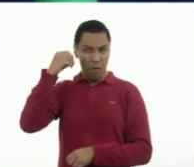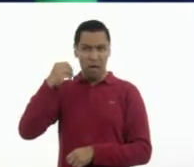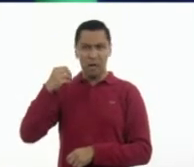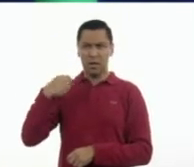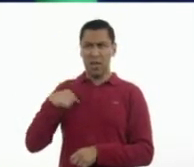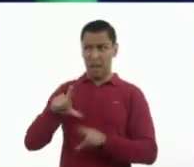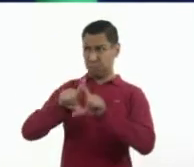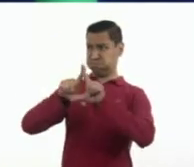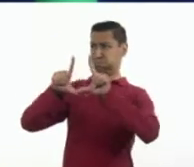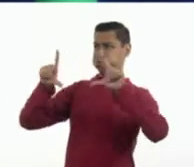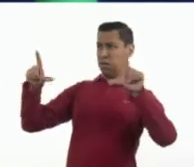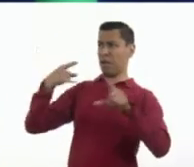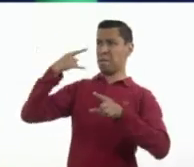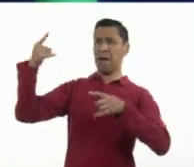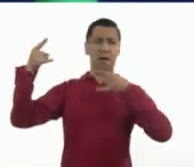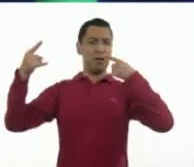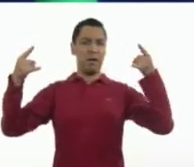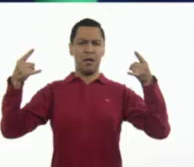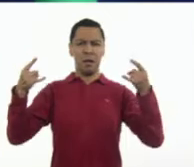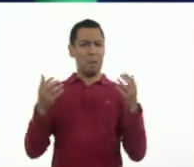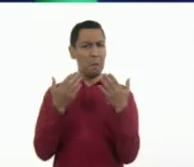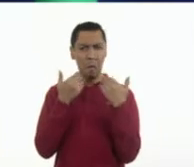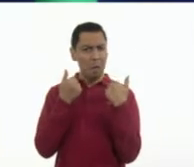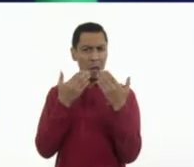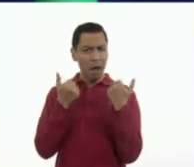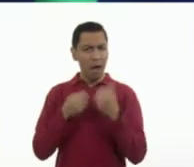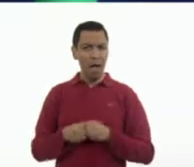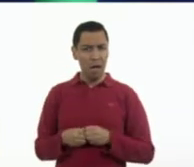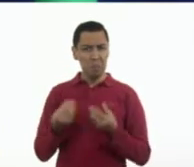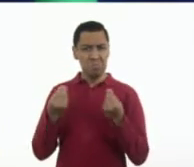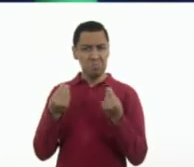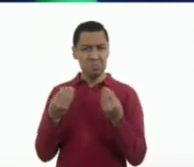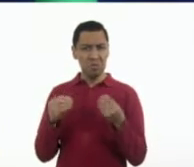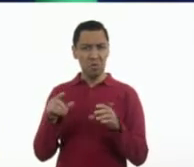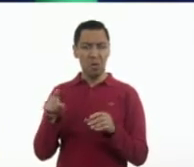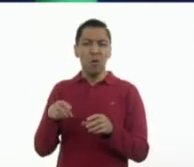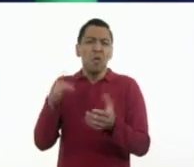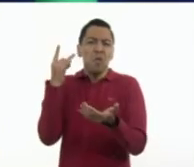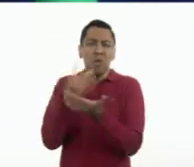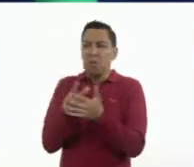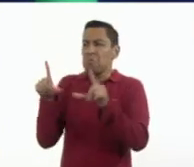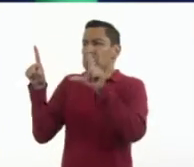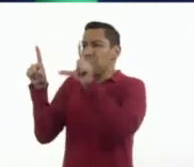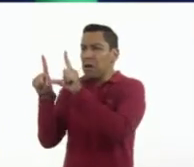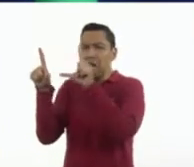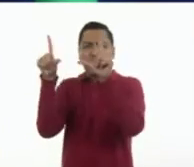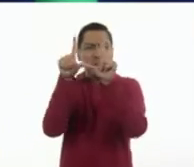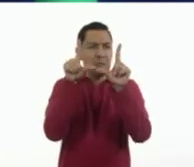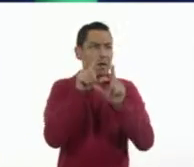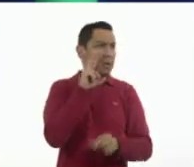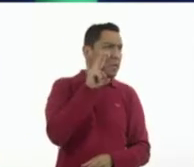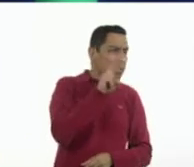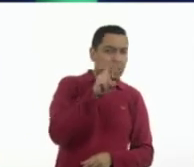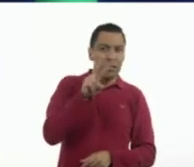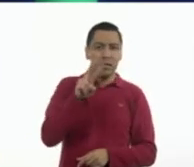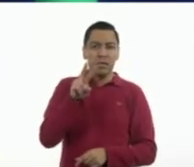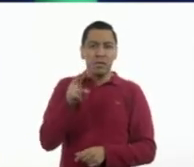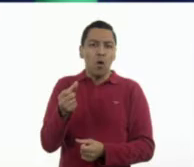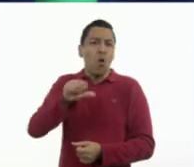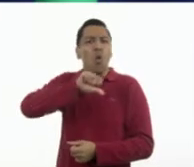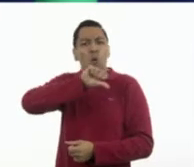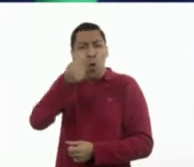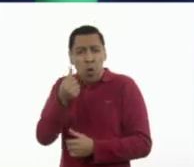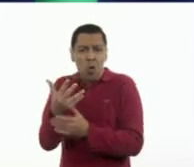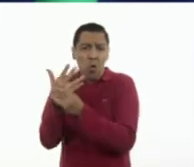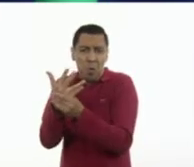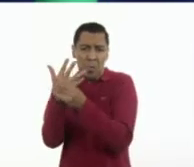anuncios como aquí en la ciudad. Por ejemplo, los carteles o los anuncios que puede observar están hechos a mano por los mismos